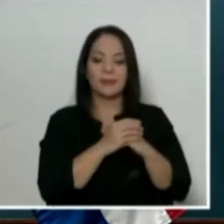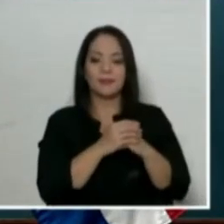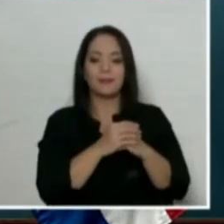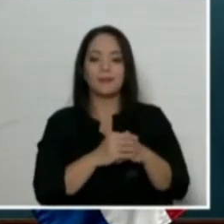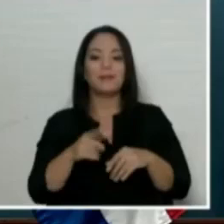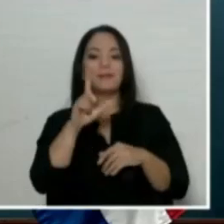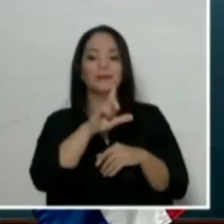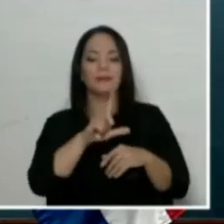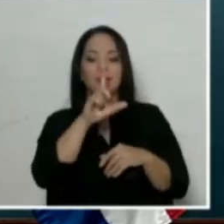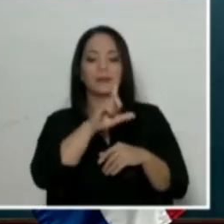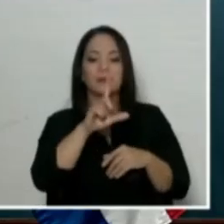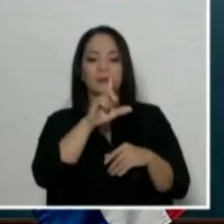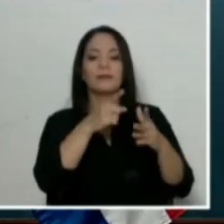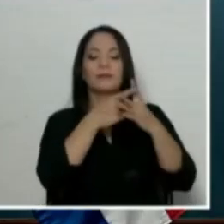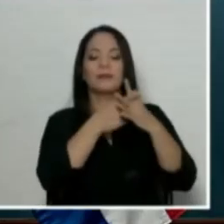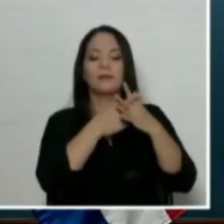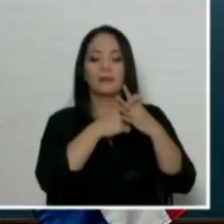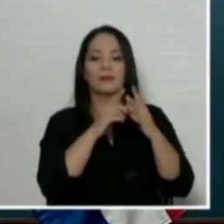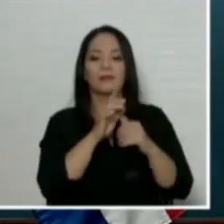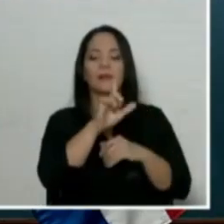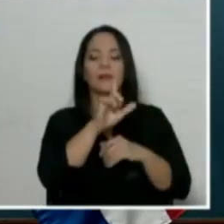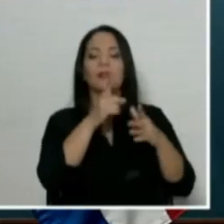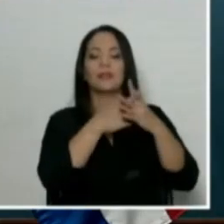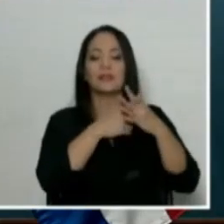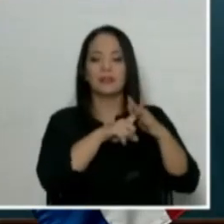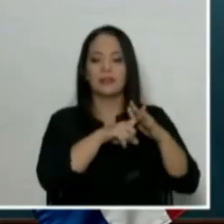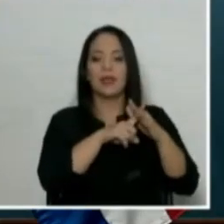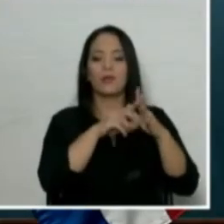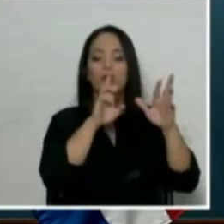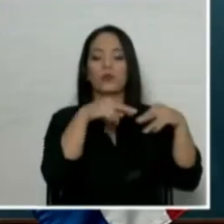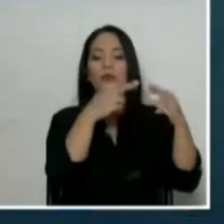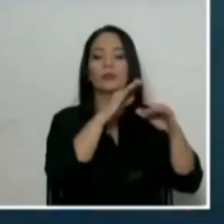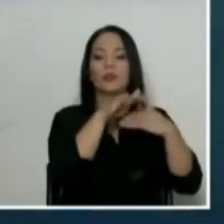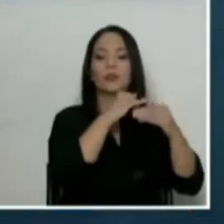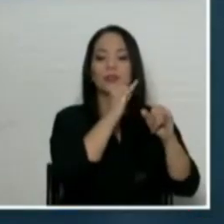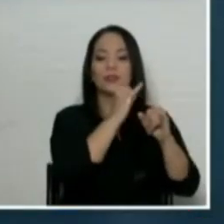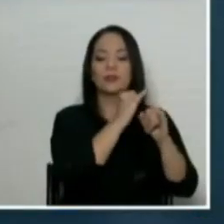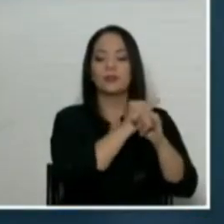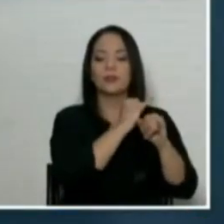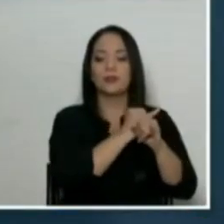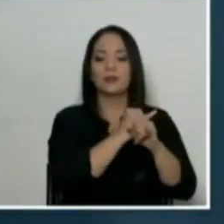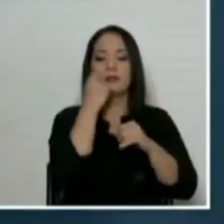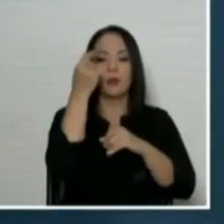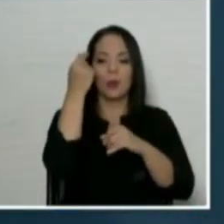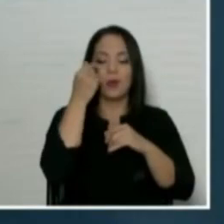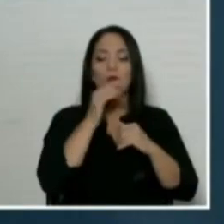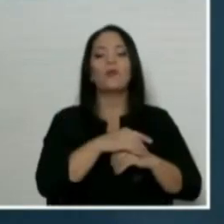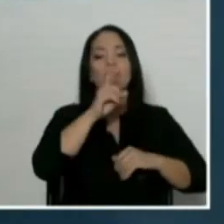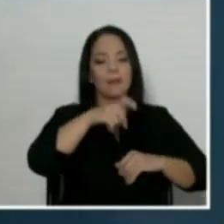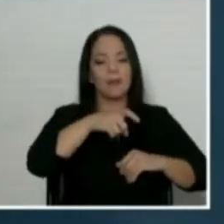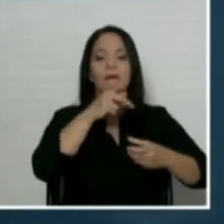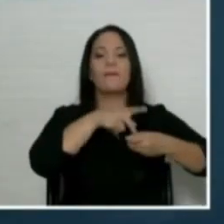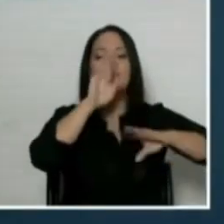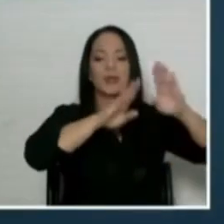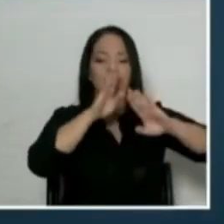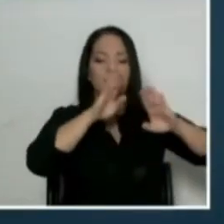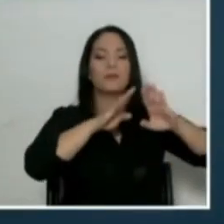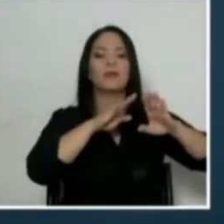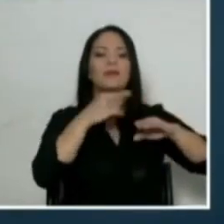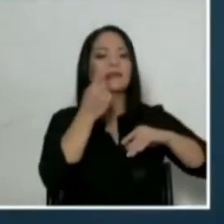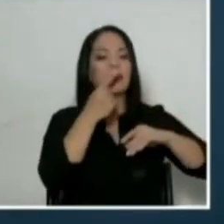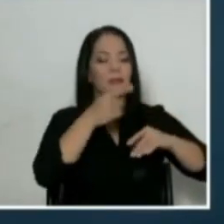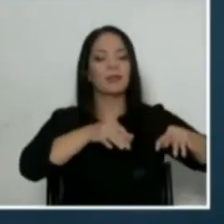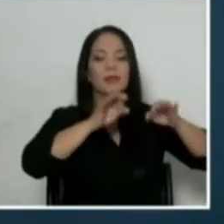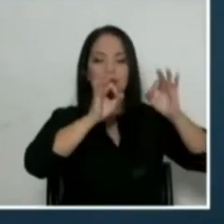lunes iniciamos reuniones con todas las instituciones del gobierno que deberían participar cada vez que se toma la